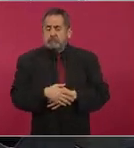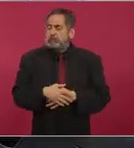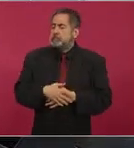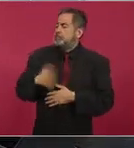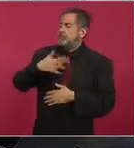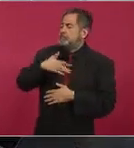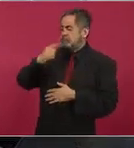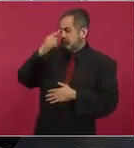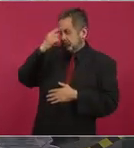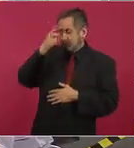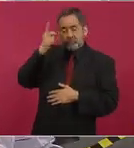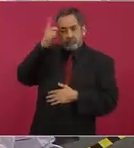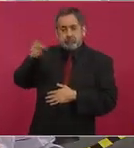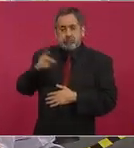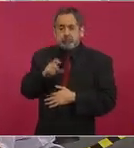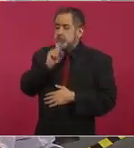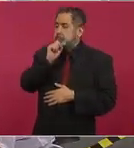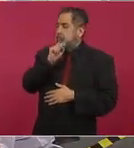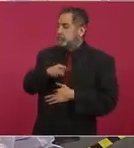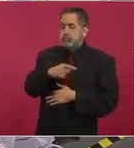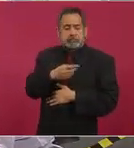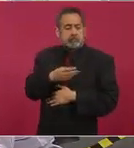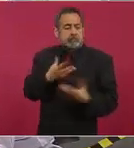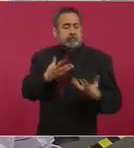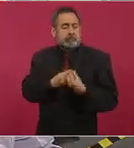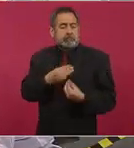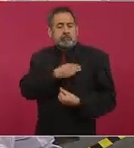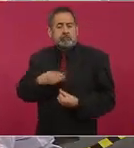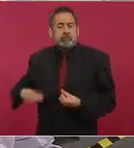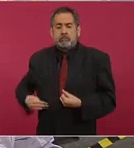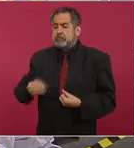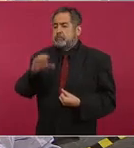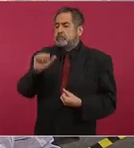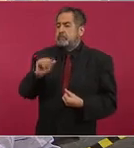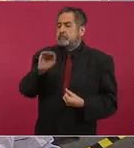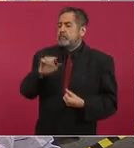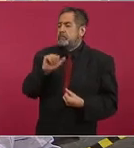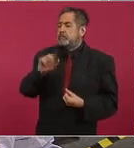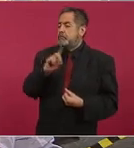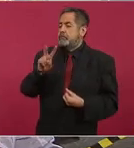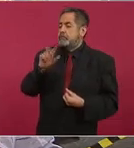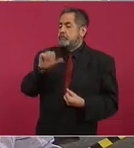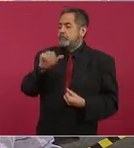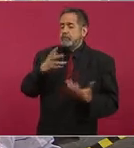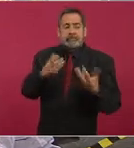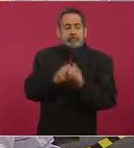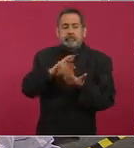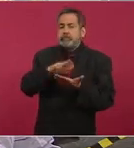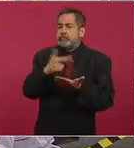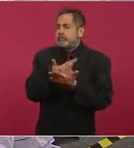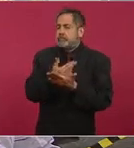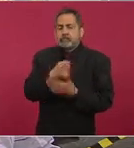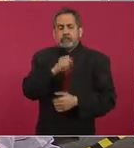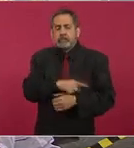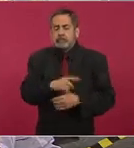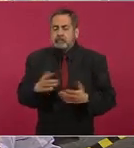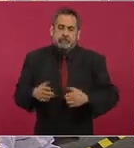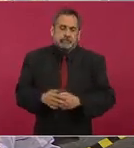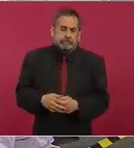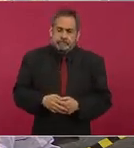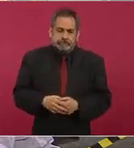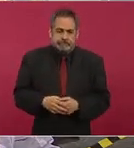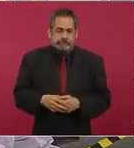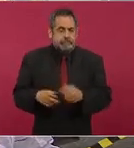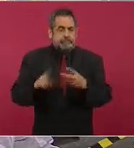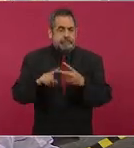es del mismo municipio de donde es García Cabeza de Vaca de Reynosa. Esa es una situación. La segunda es,